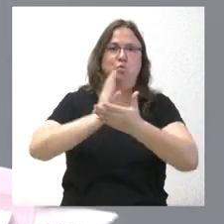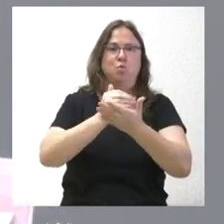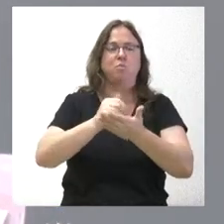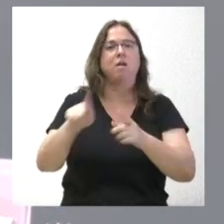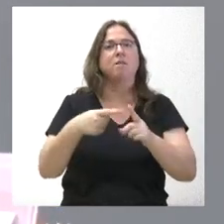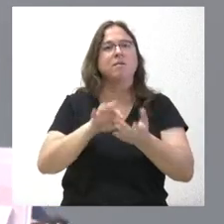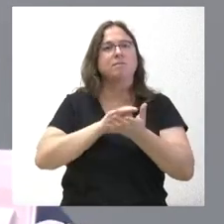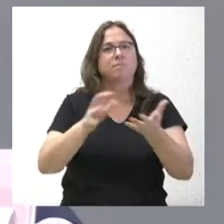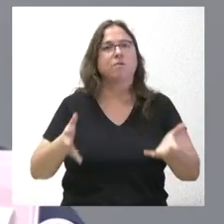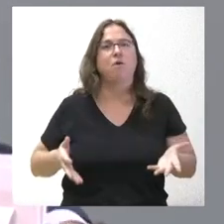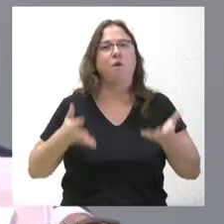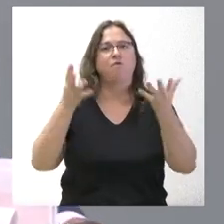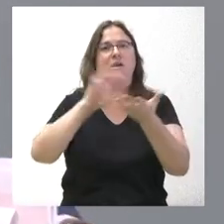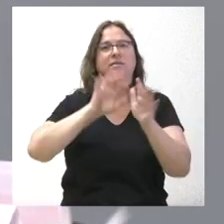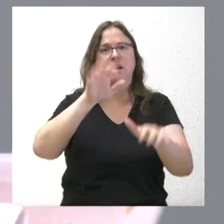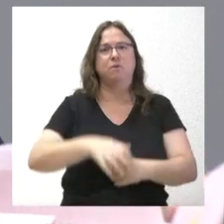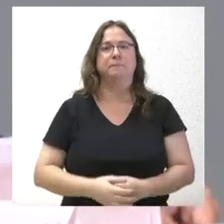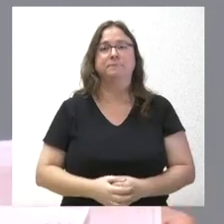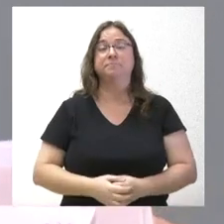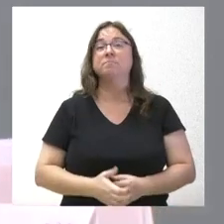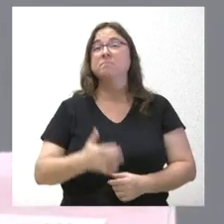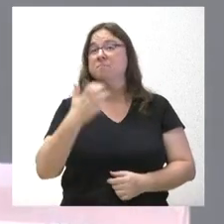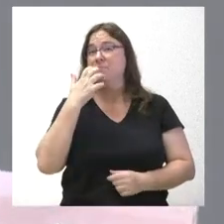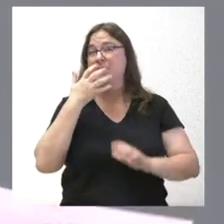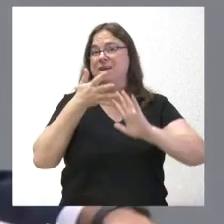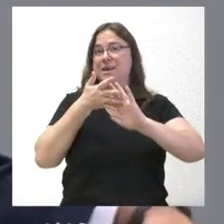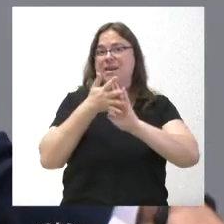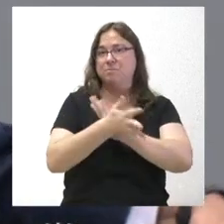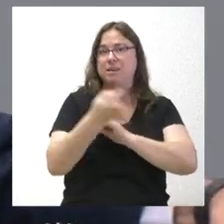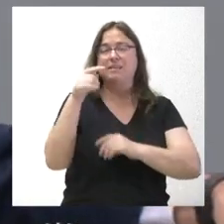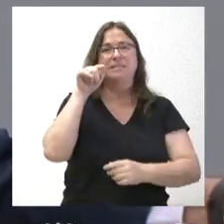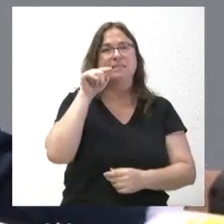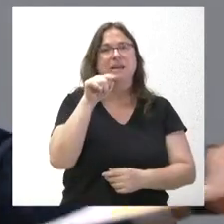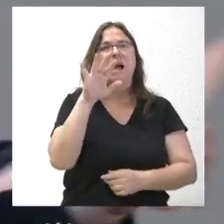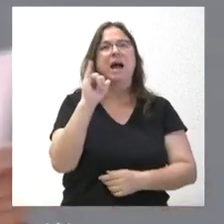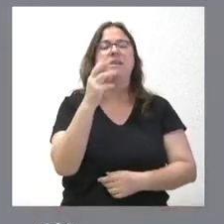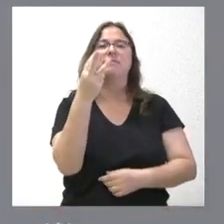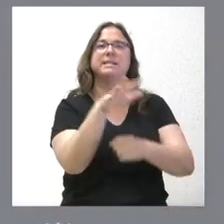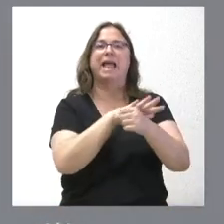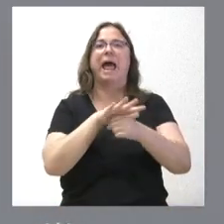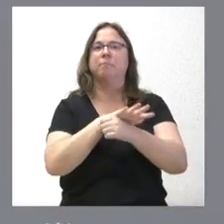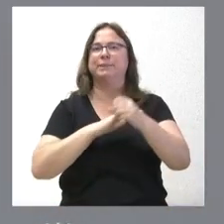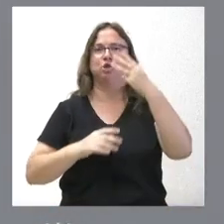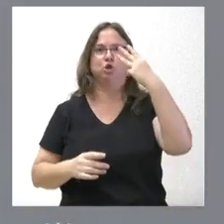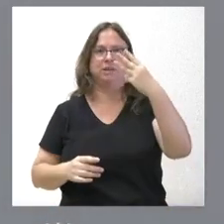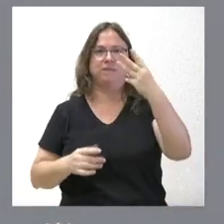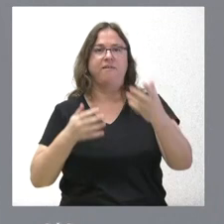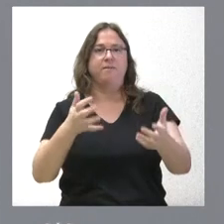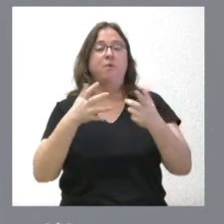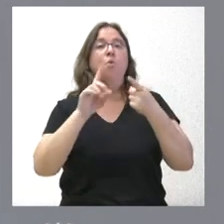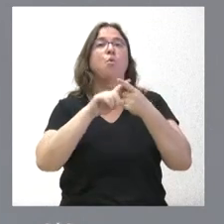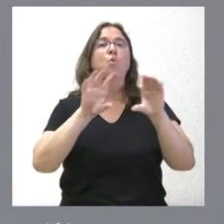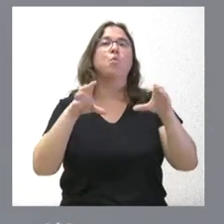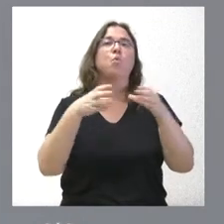servicio en Castilla y León. Quizás sí significarles que de esto hay tres ámbitos de ventajas. Un primer grupo de